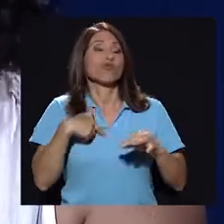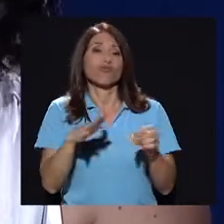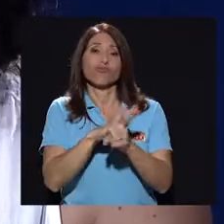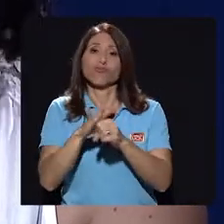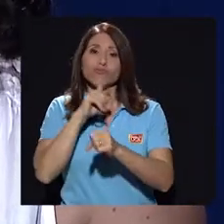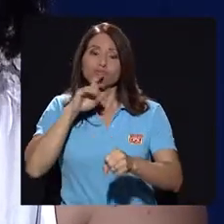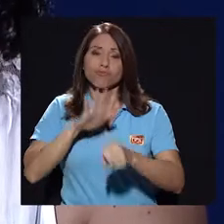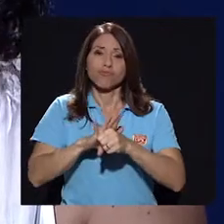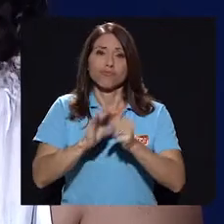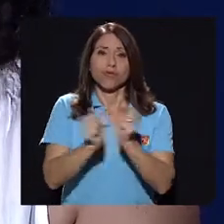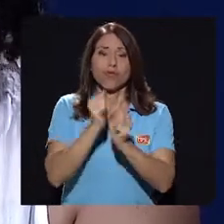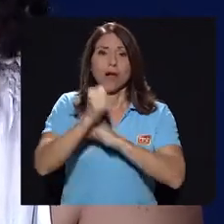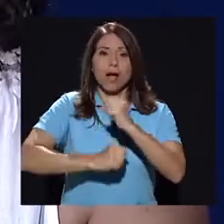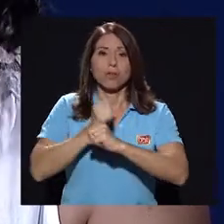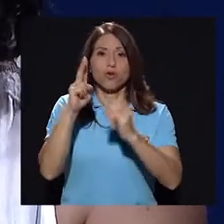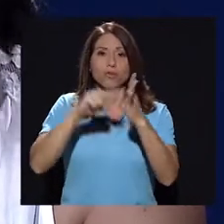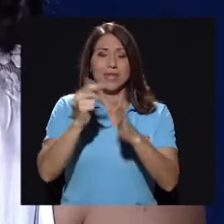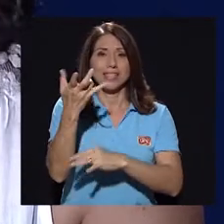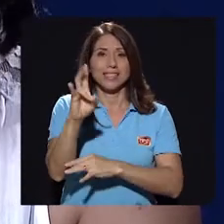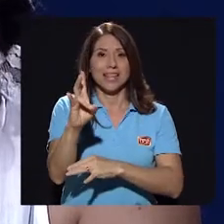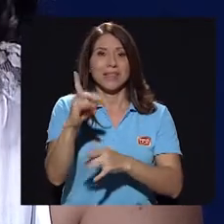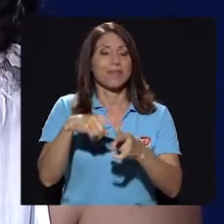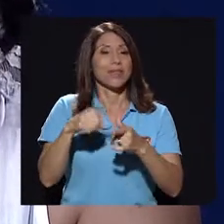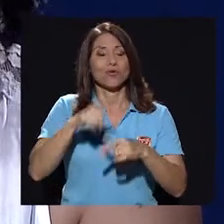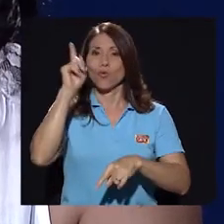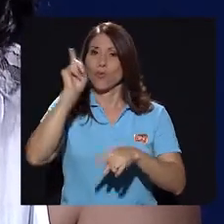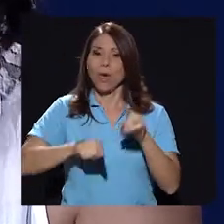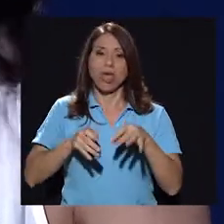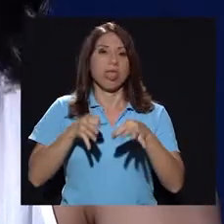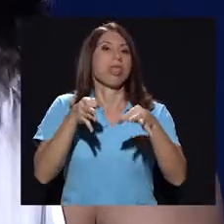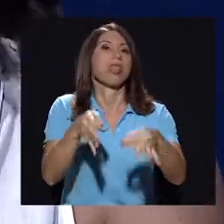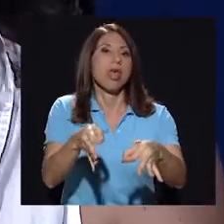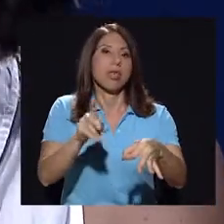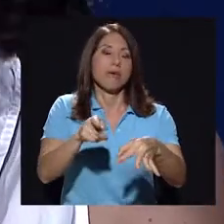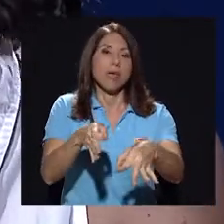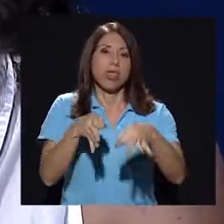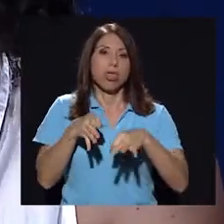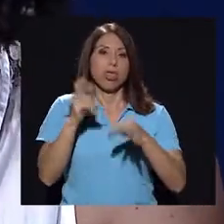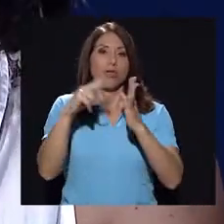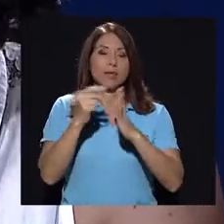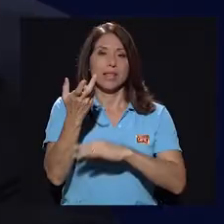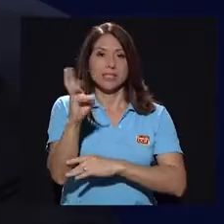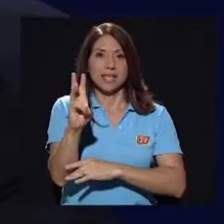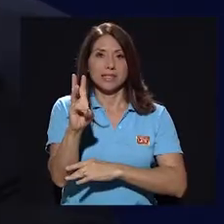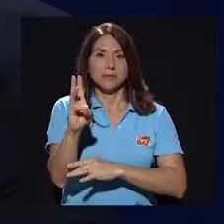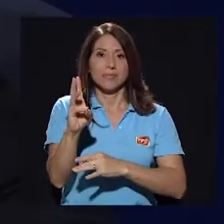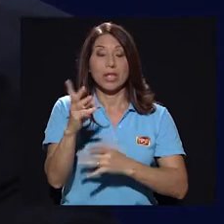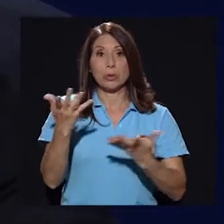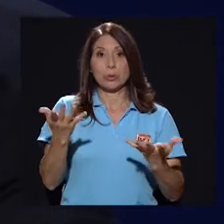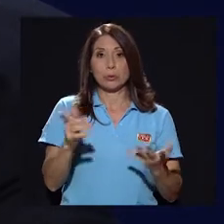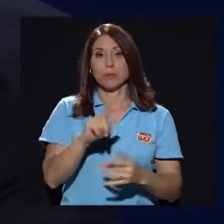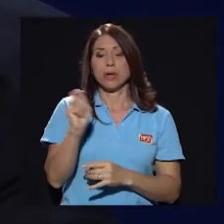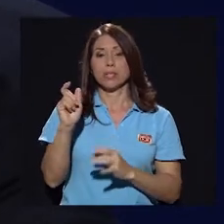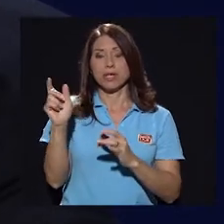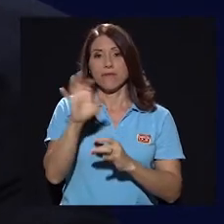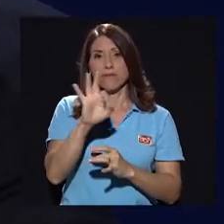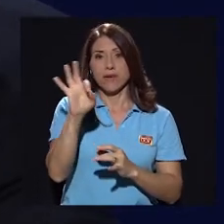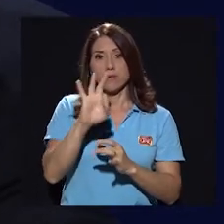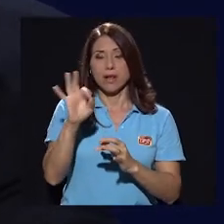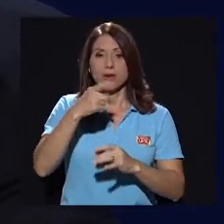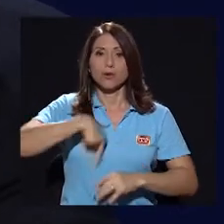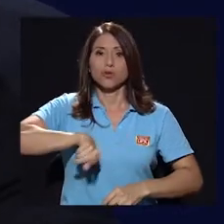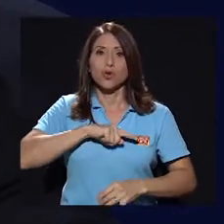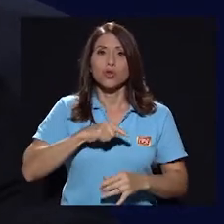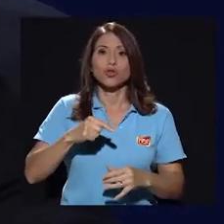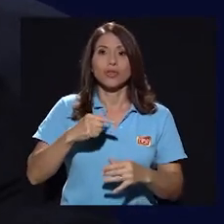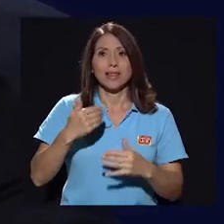ya lo tengo comprometido. Entonces, no puedo, no puede ser en el 2017, tiene que ser en el 2016. Entonces, de ayer a febrero, por lo menos